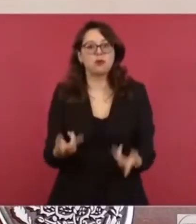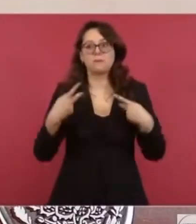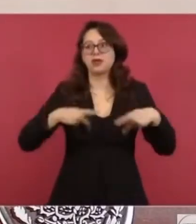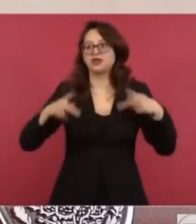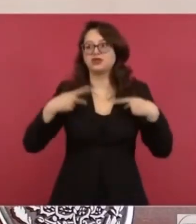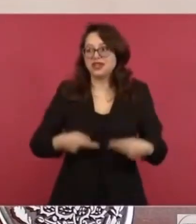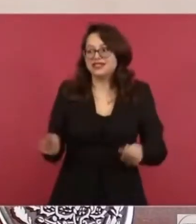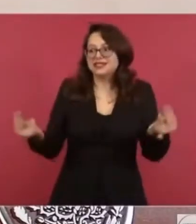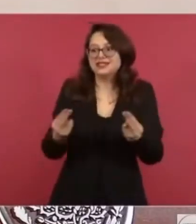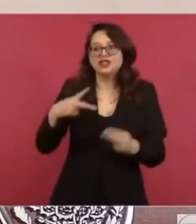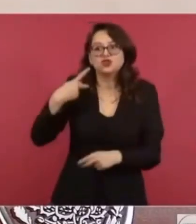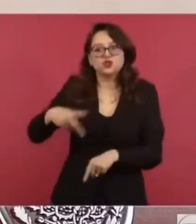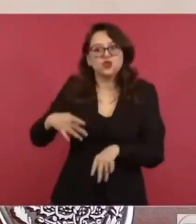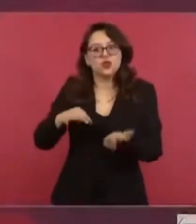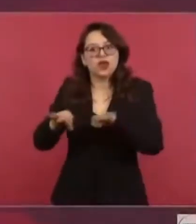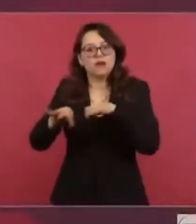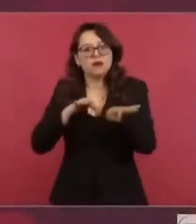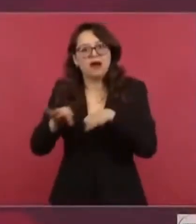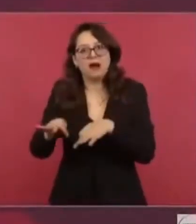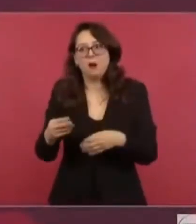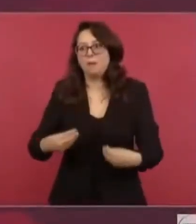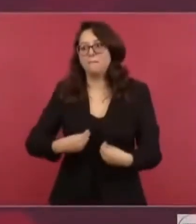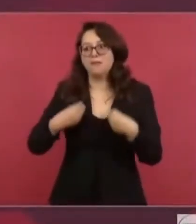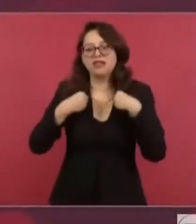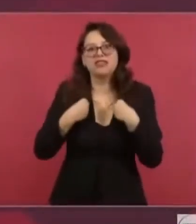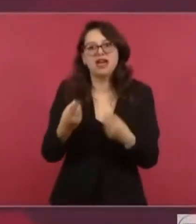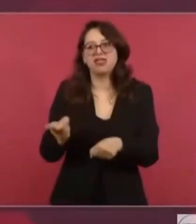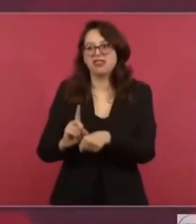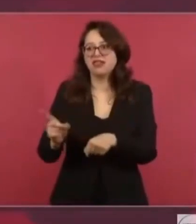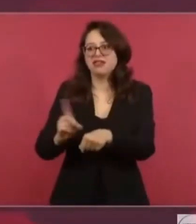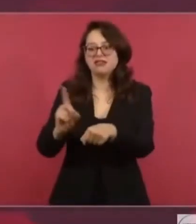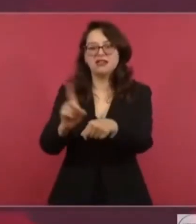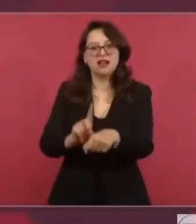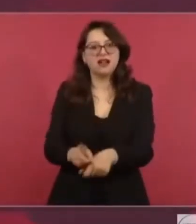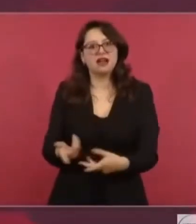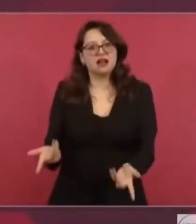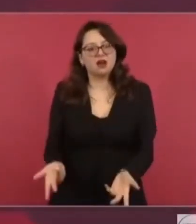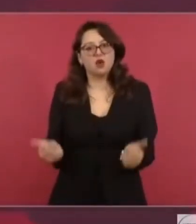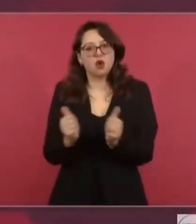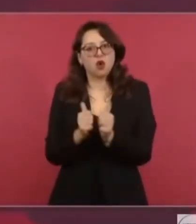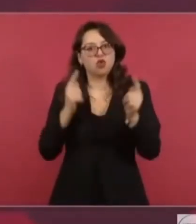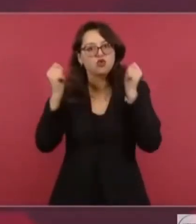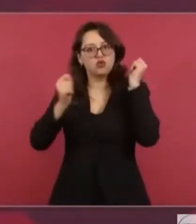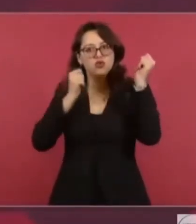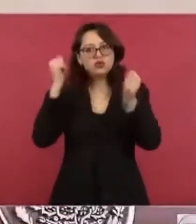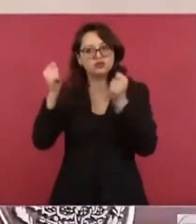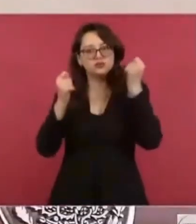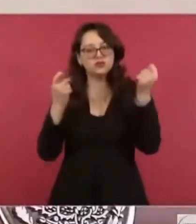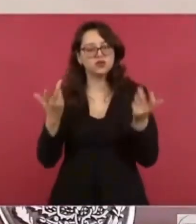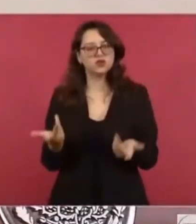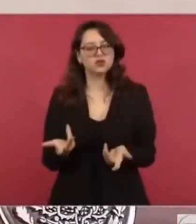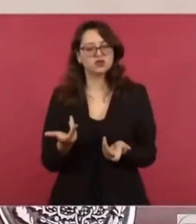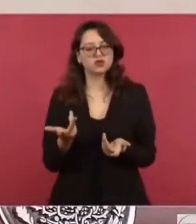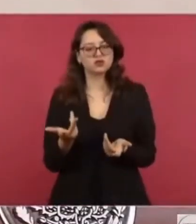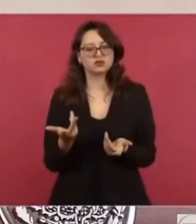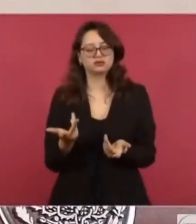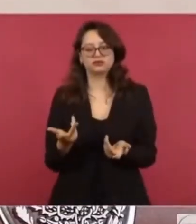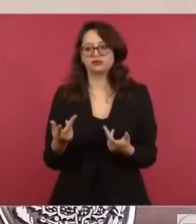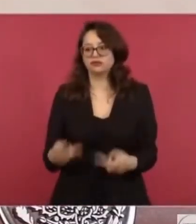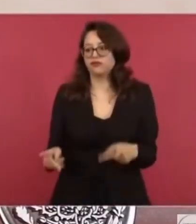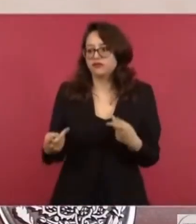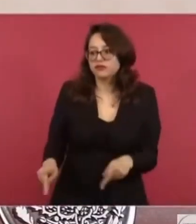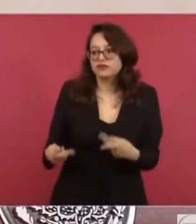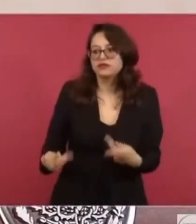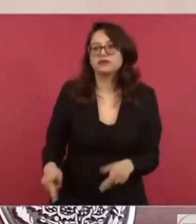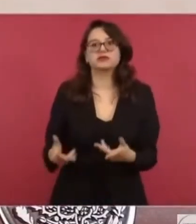miles de trabajadores, quienes trabajan